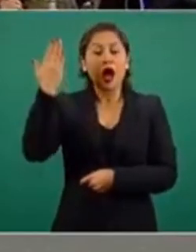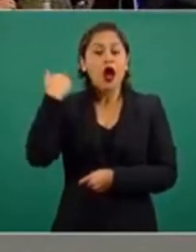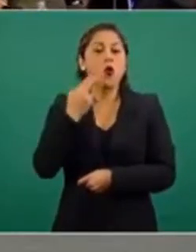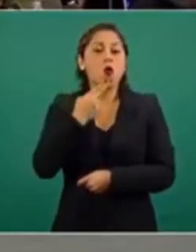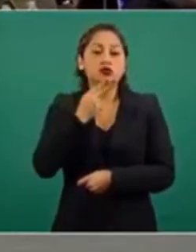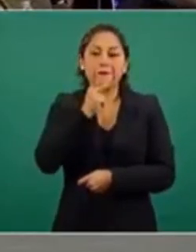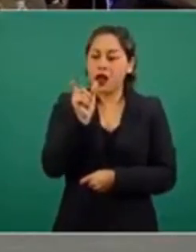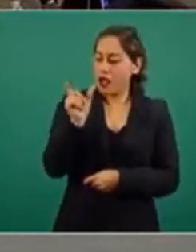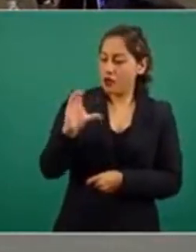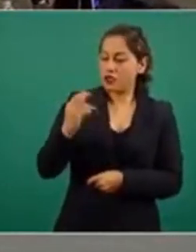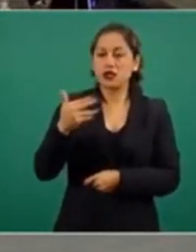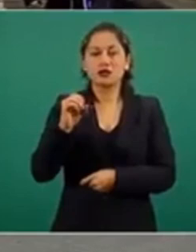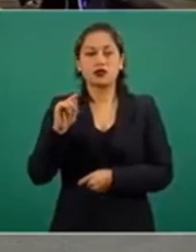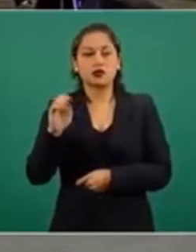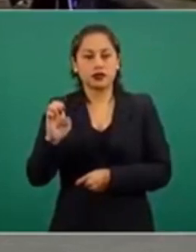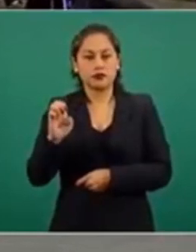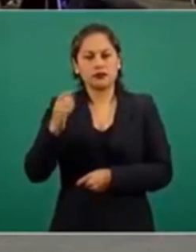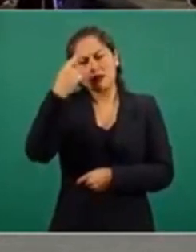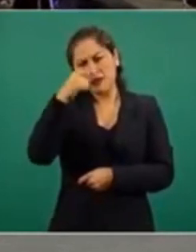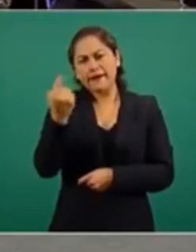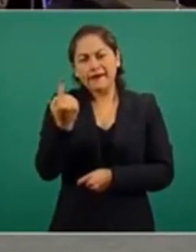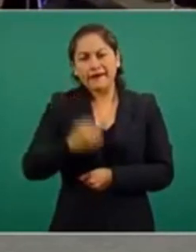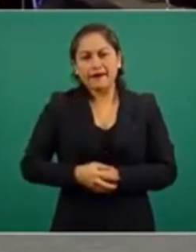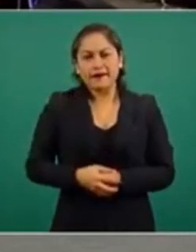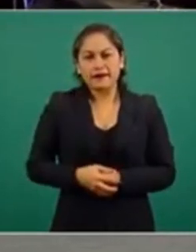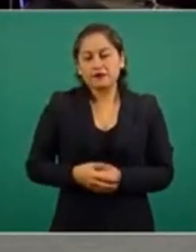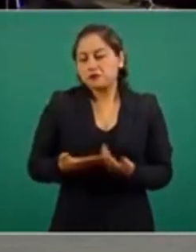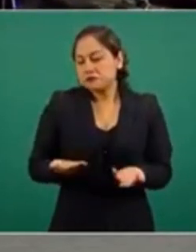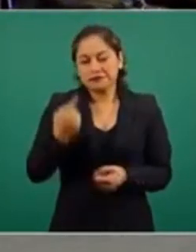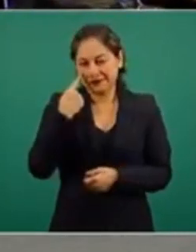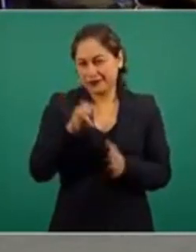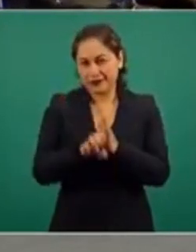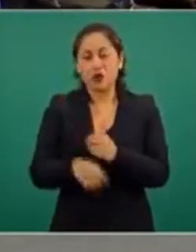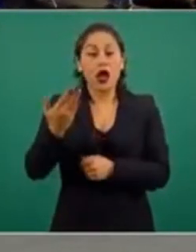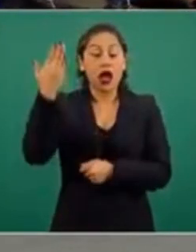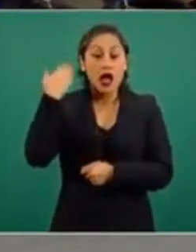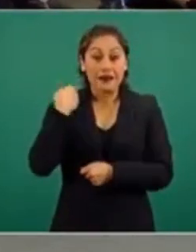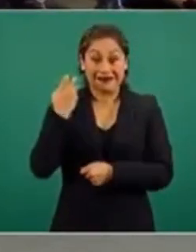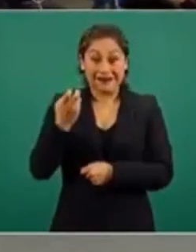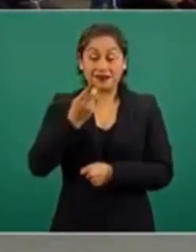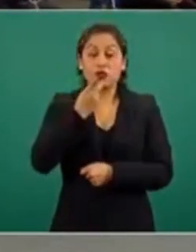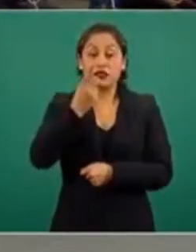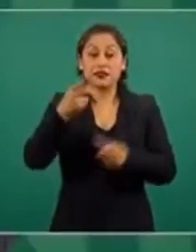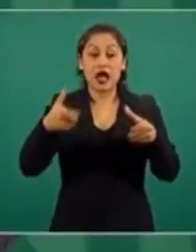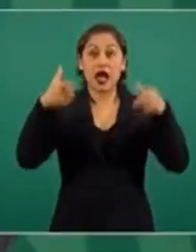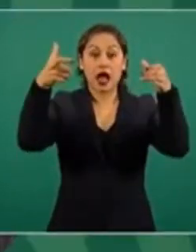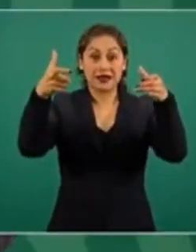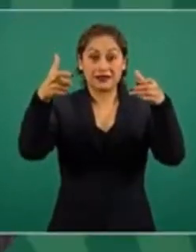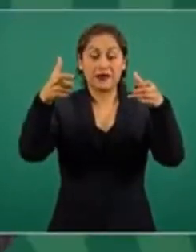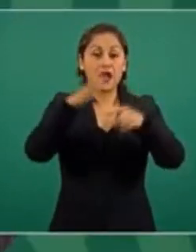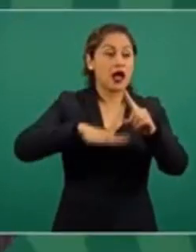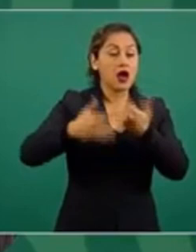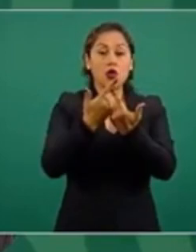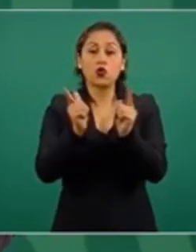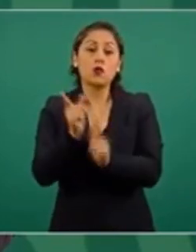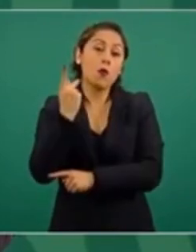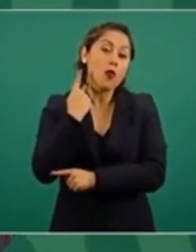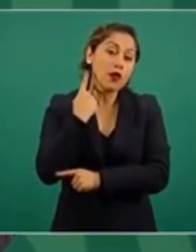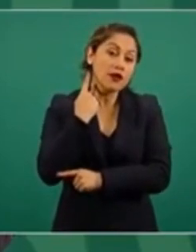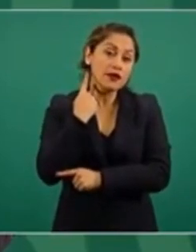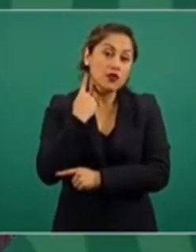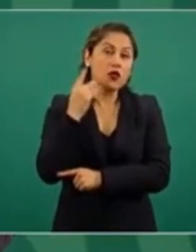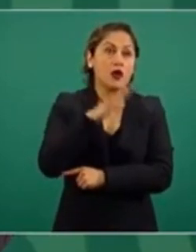que se usaba arriba, ¿no? En la sociedad política. Pero